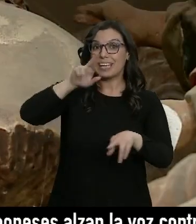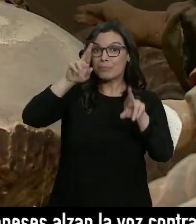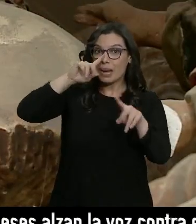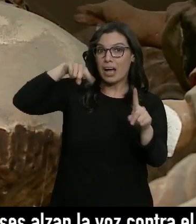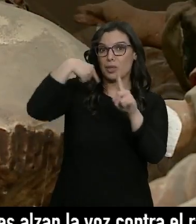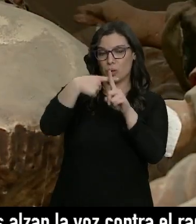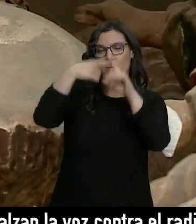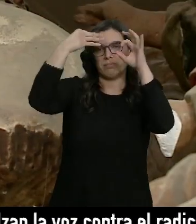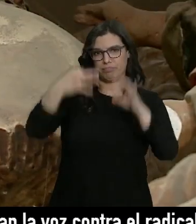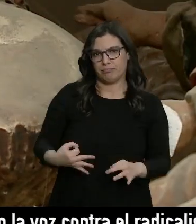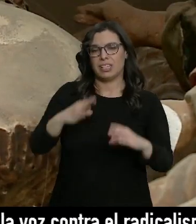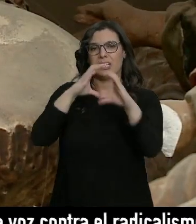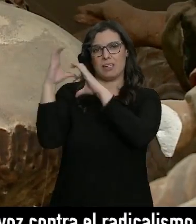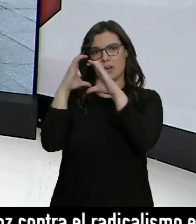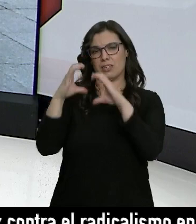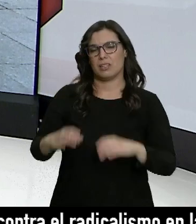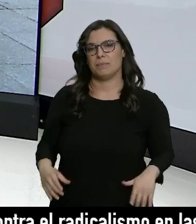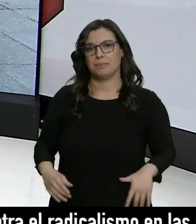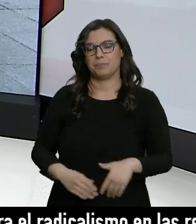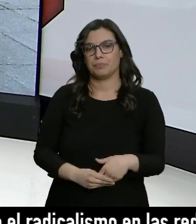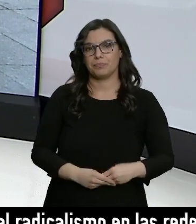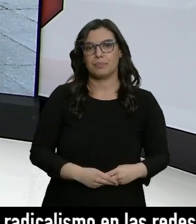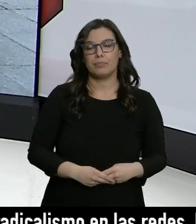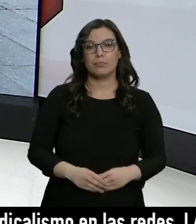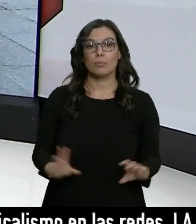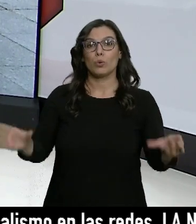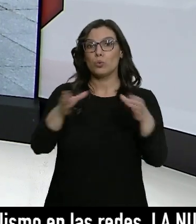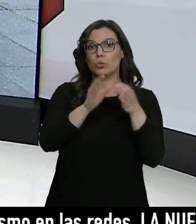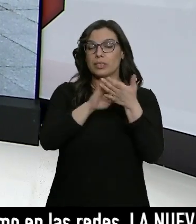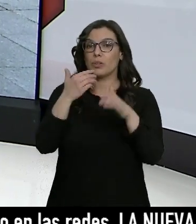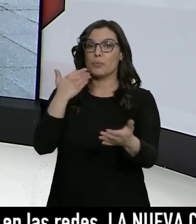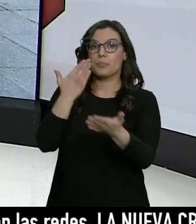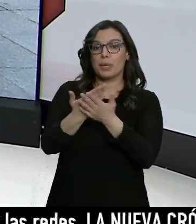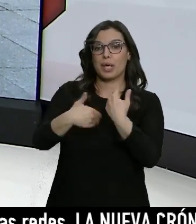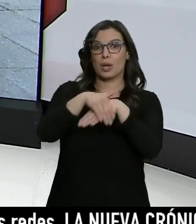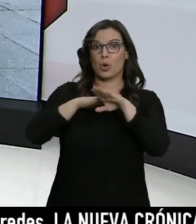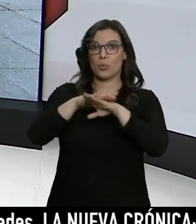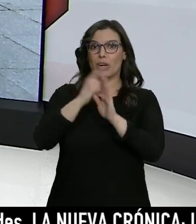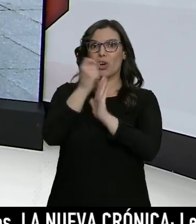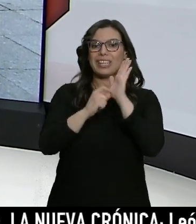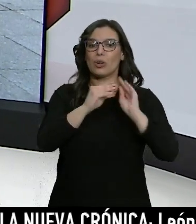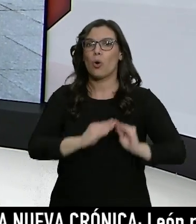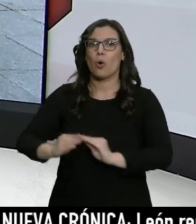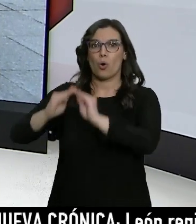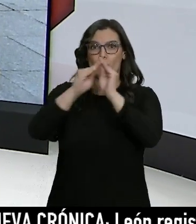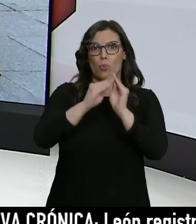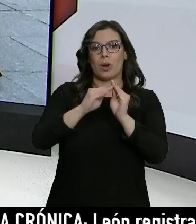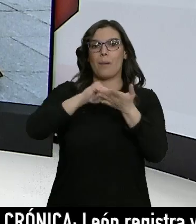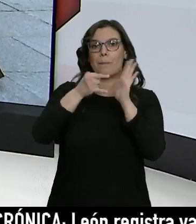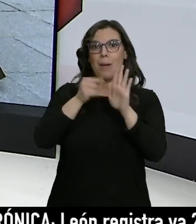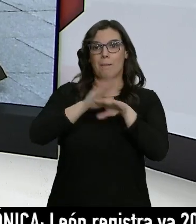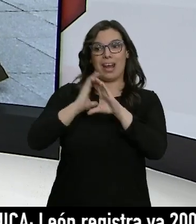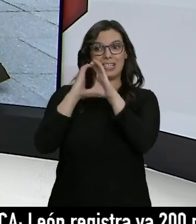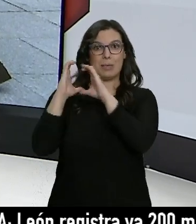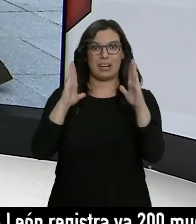sea su Semana Santa. La Junta de Castilla y León pide al Gobierno criterios comunes en el plan de Semana Santa, que